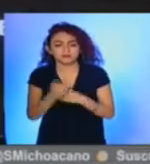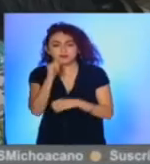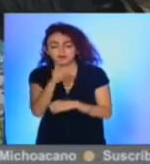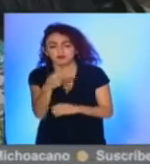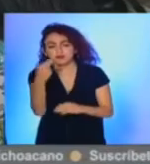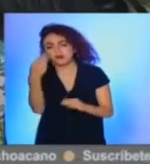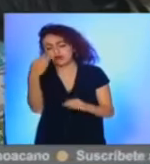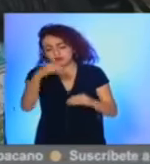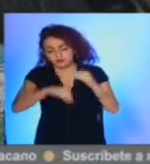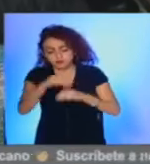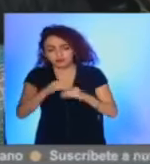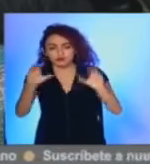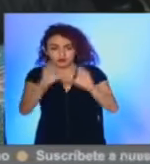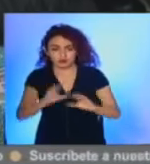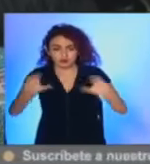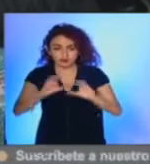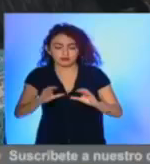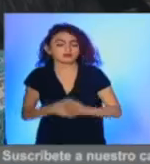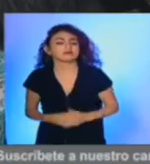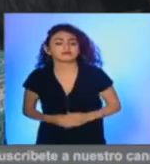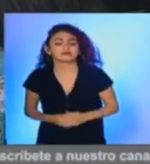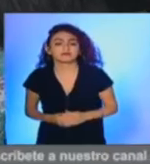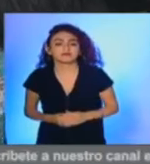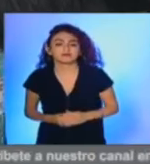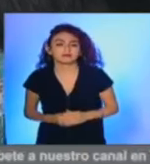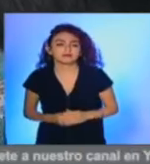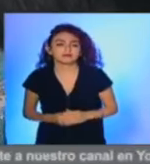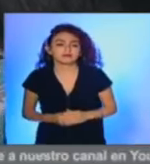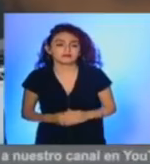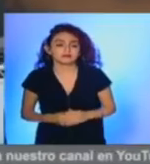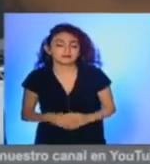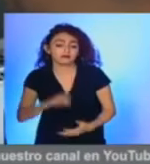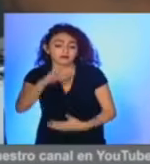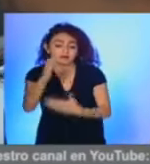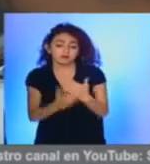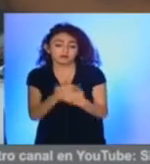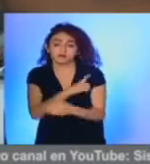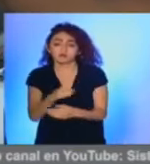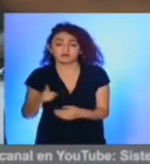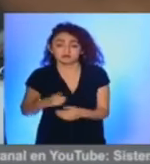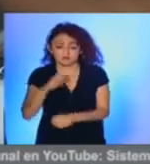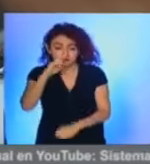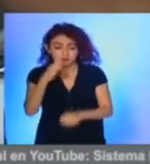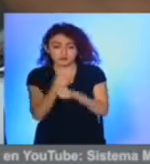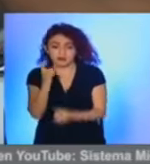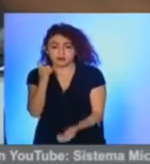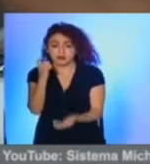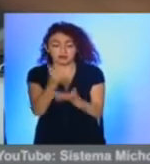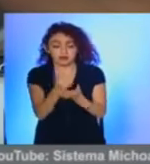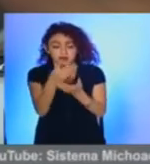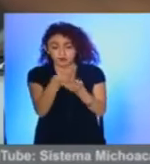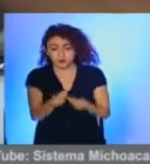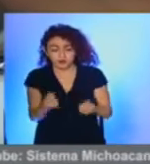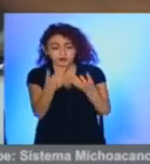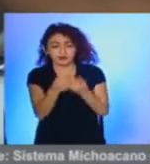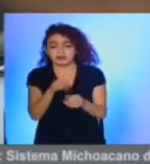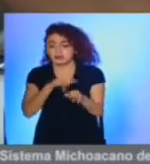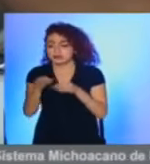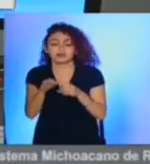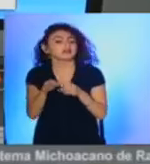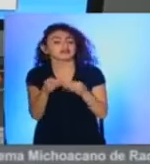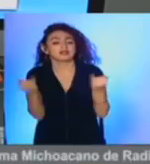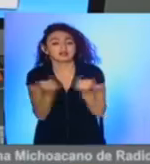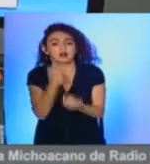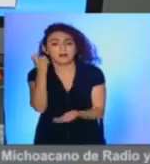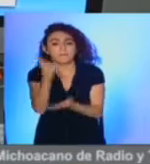como el mantenimiento de las computadoras. Asimismo, establece que el contratante deberá asumir los gastos que se deriven de la jornada laboral